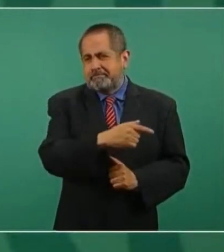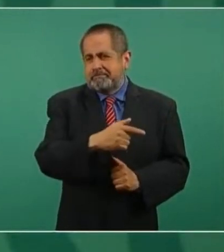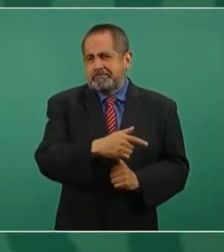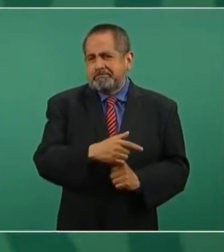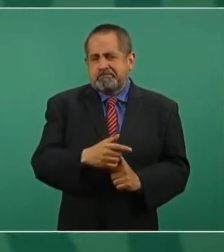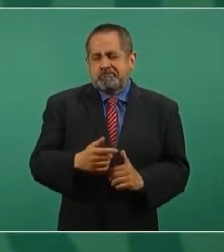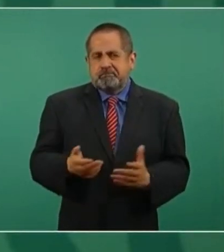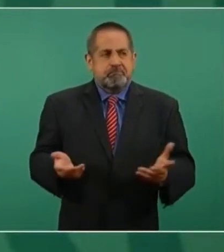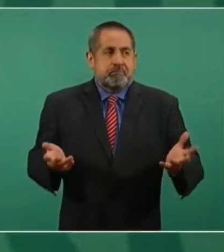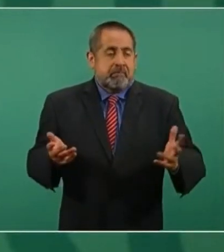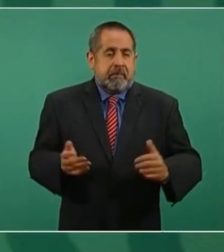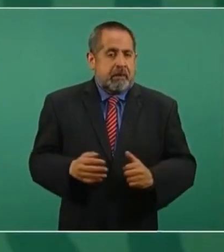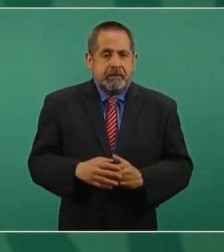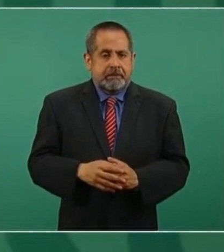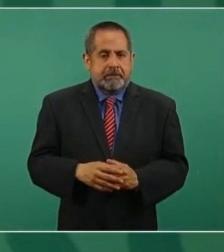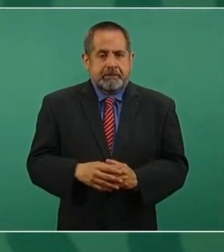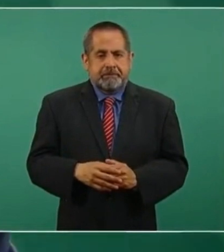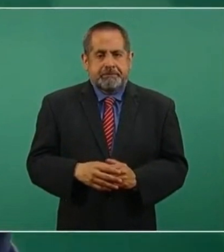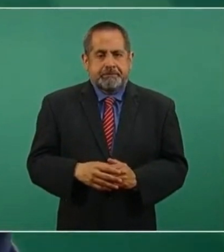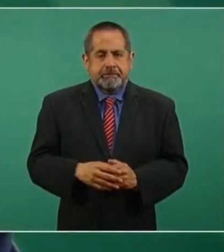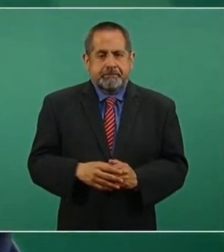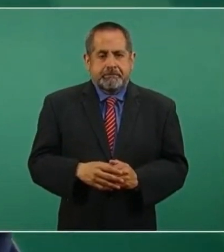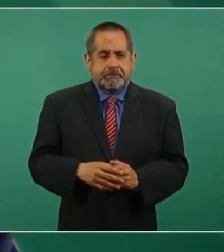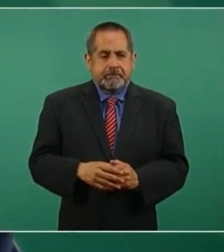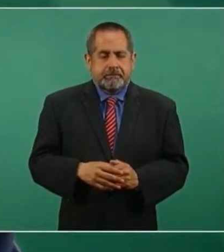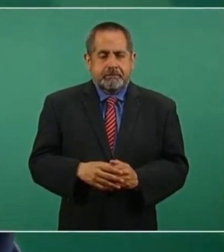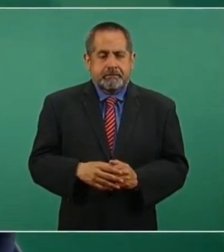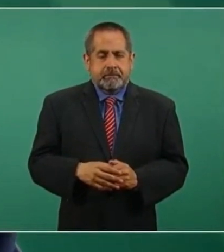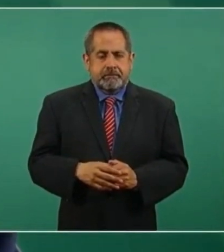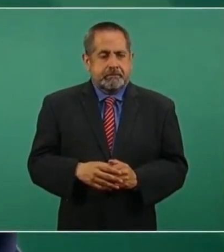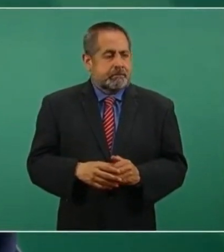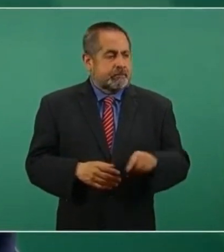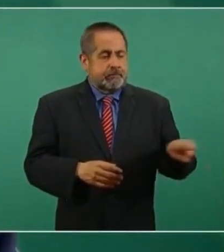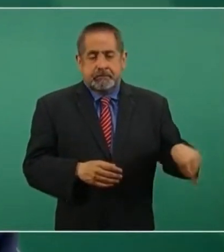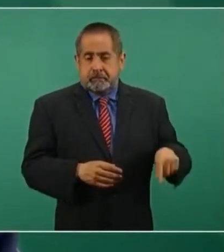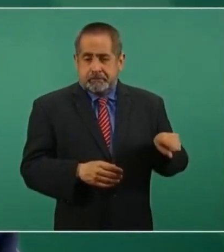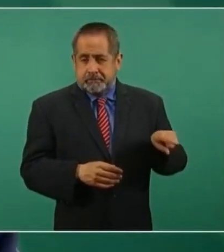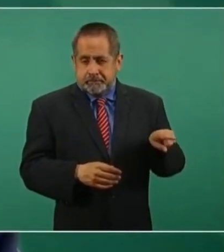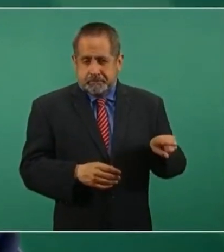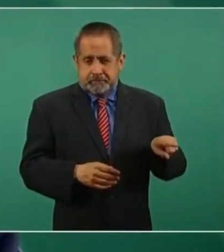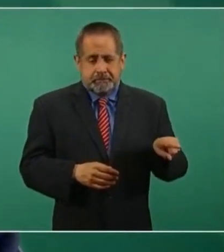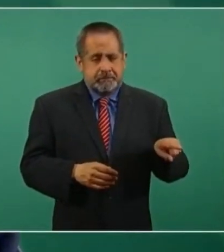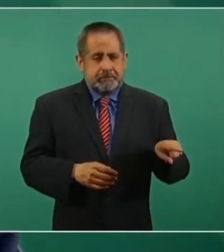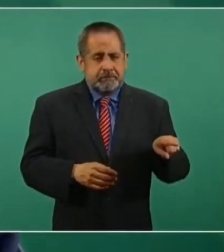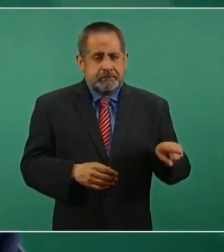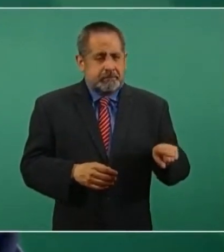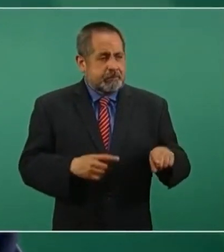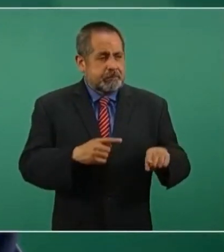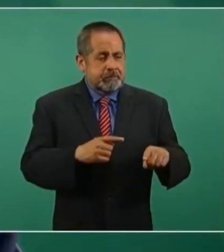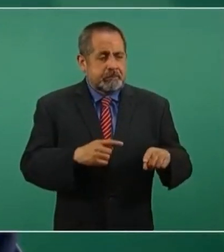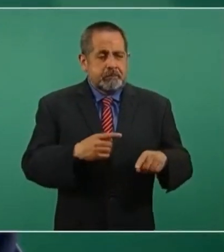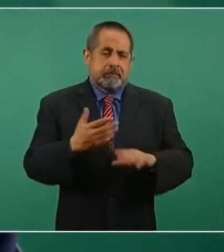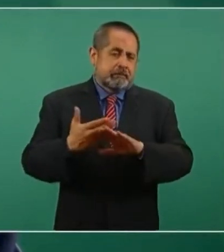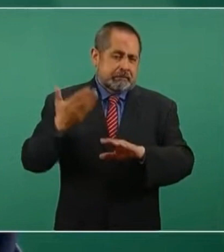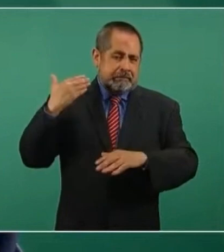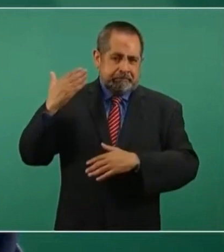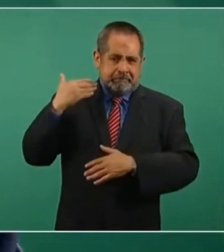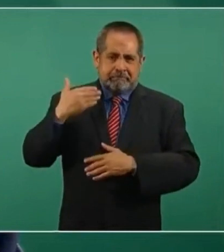estaban dedicados a robar